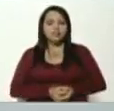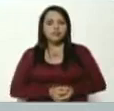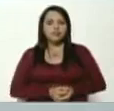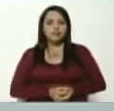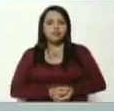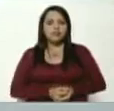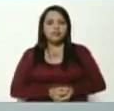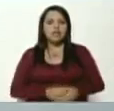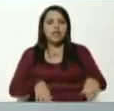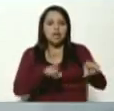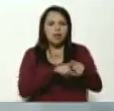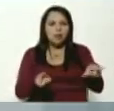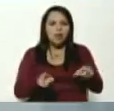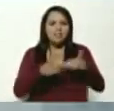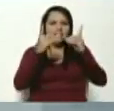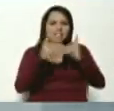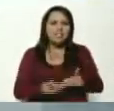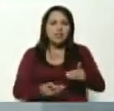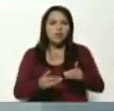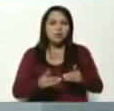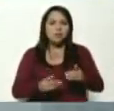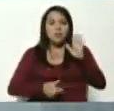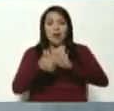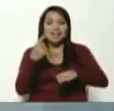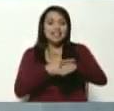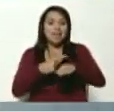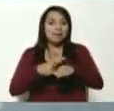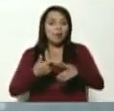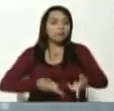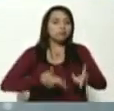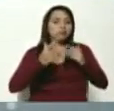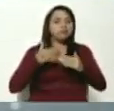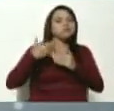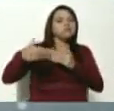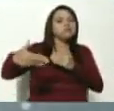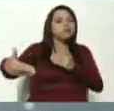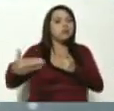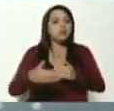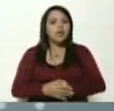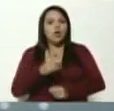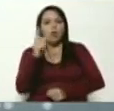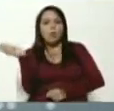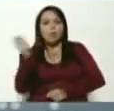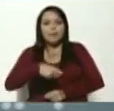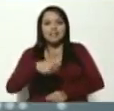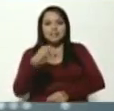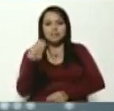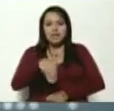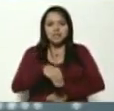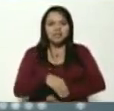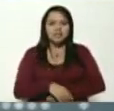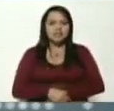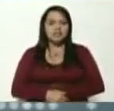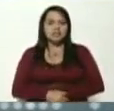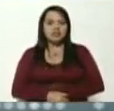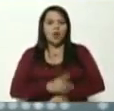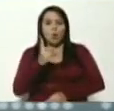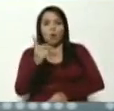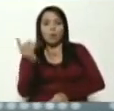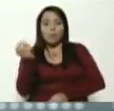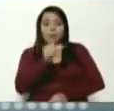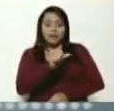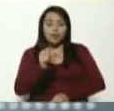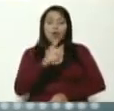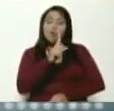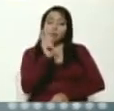prorrogar la declaración jurada de patrimonio por un mes más. Un mes para que